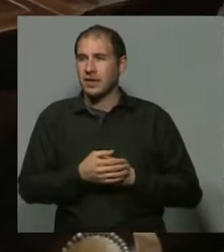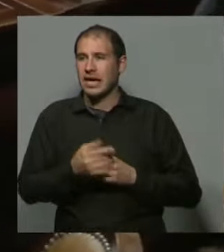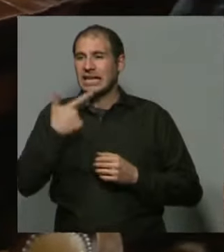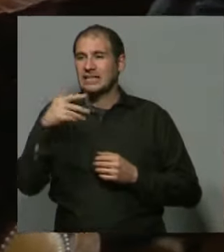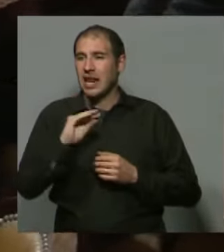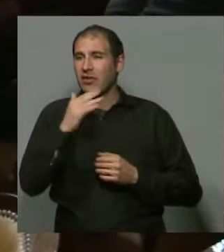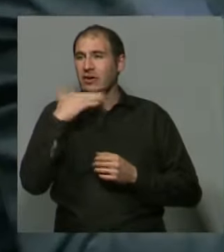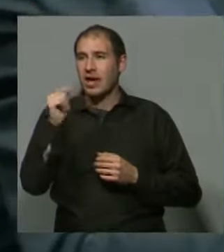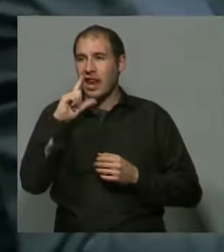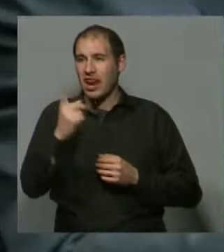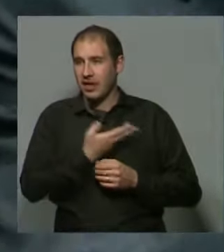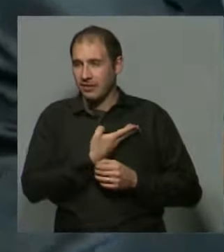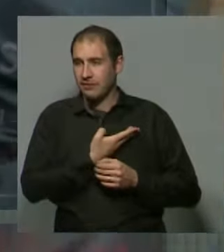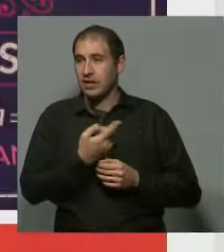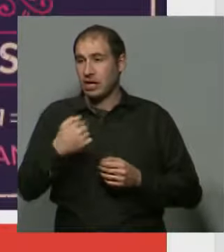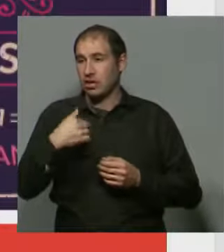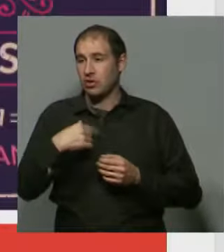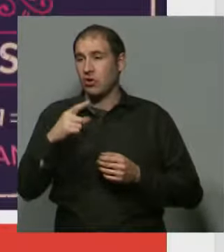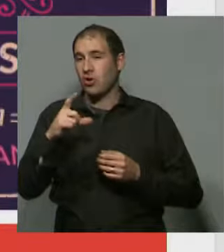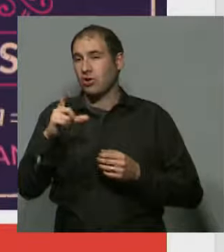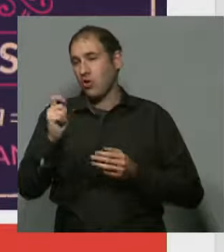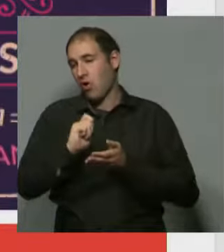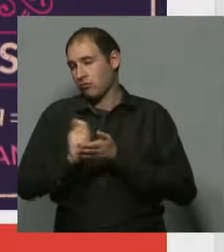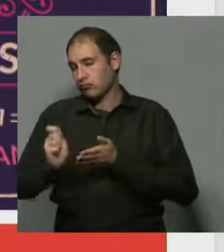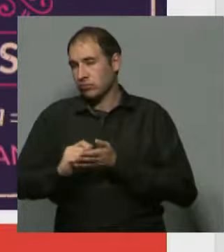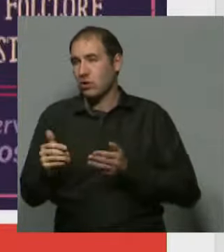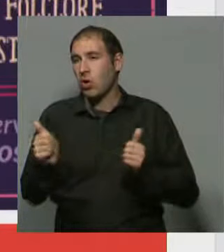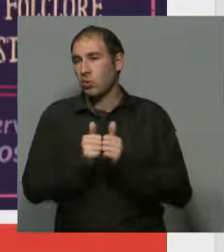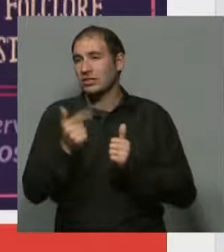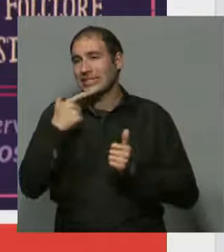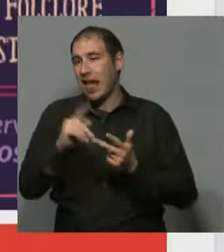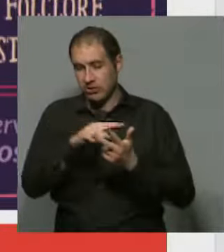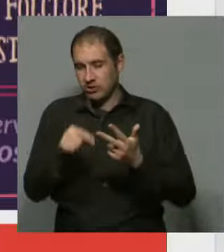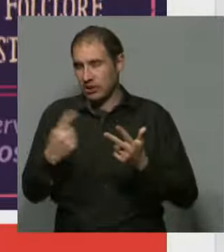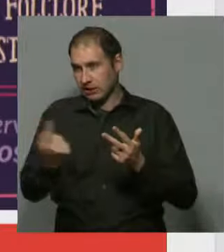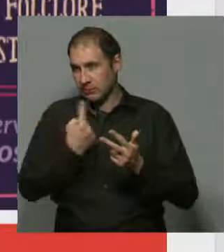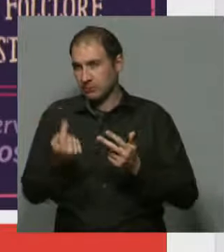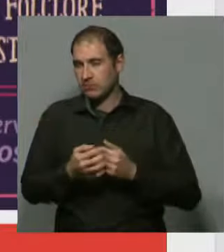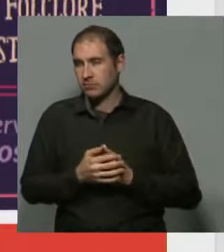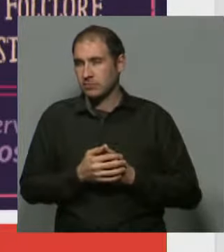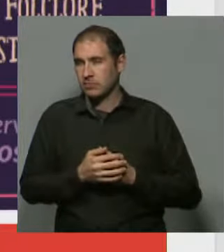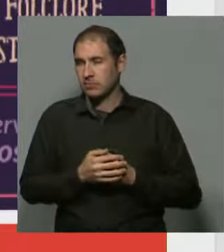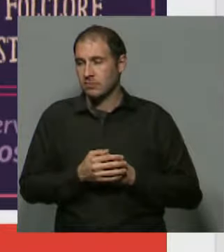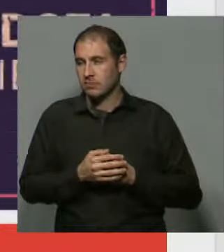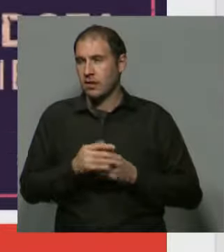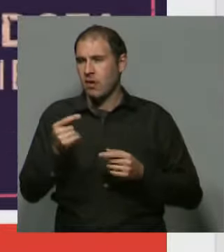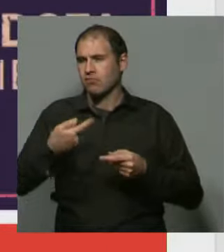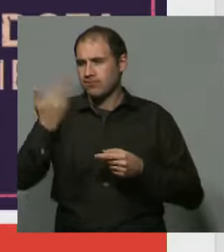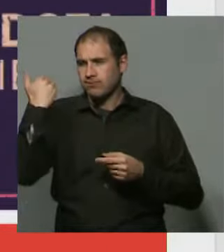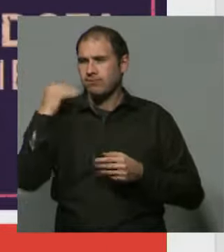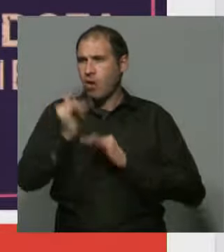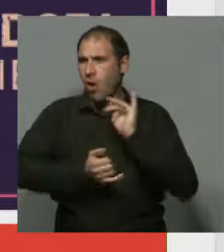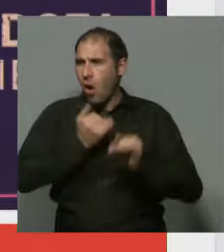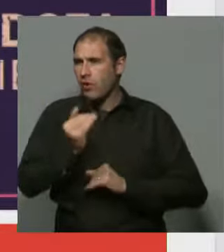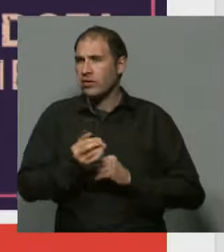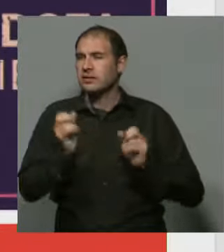senador Jalif, en el cual yo soy coautor, y el senador Reche, bueno, desde hace bastante venimos planteando